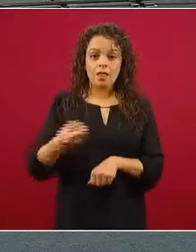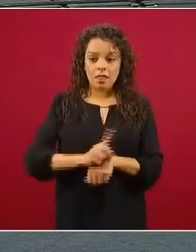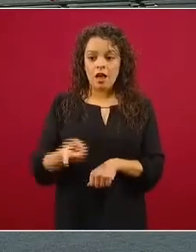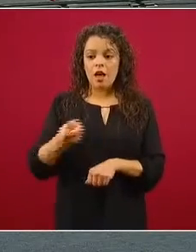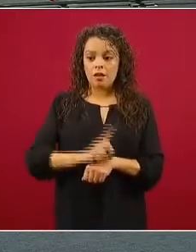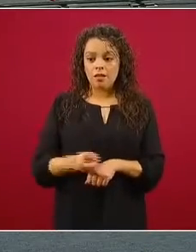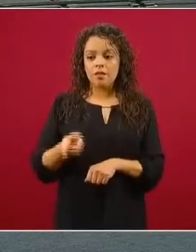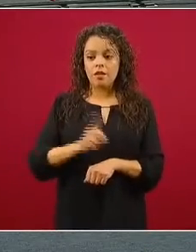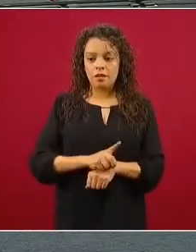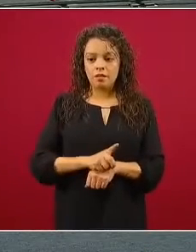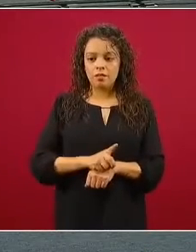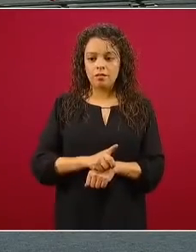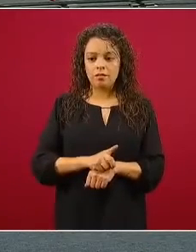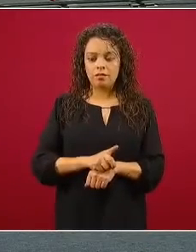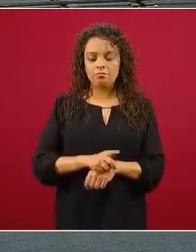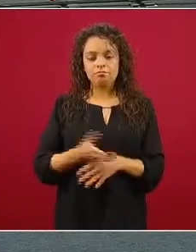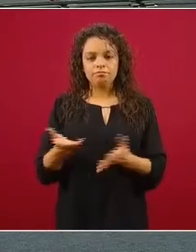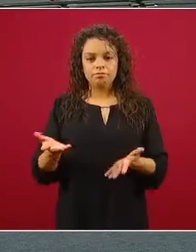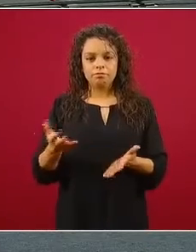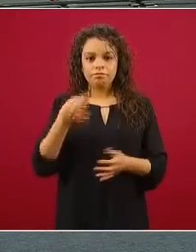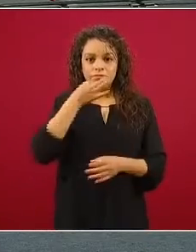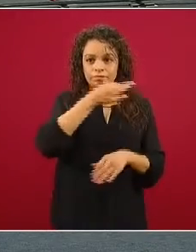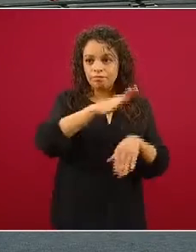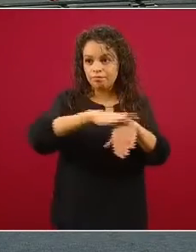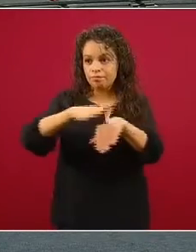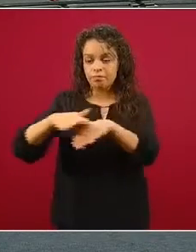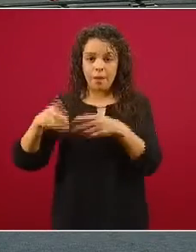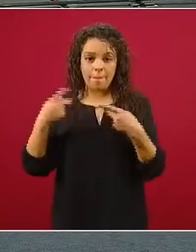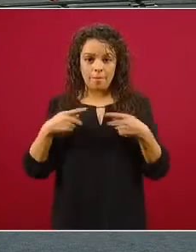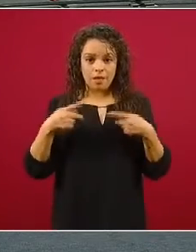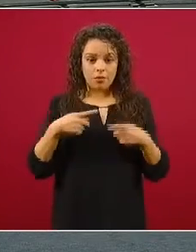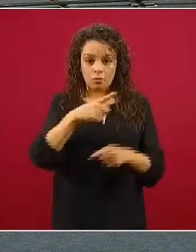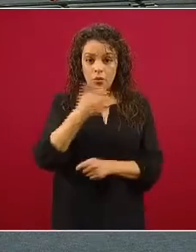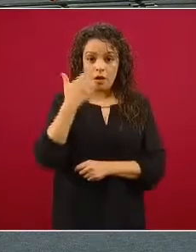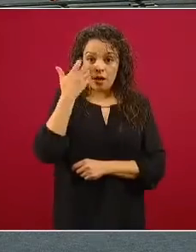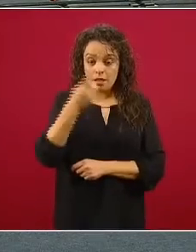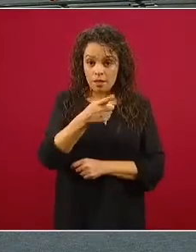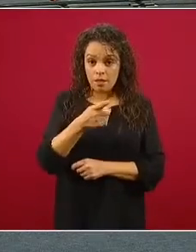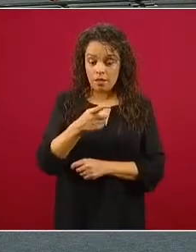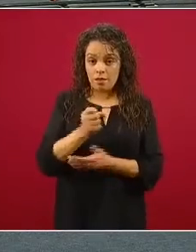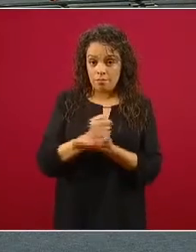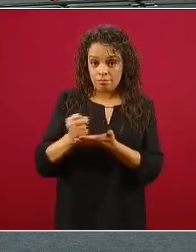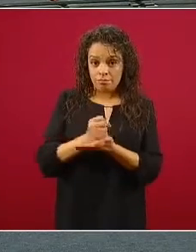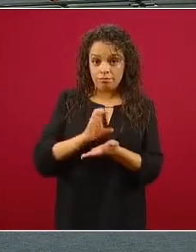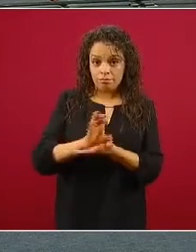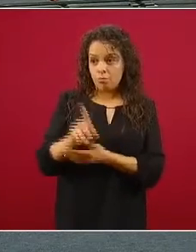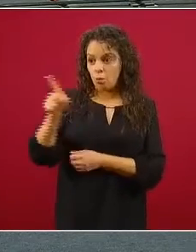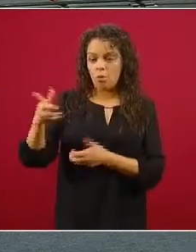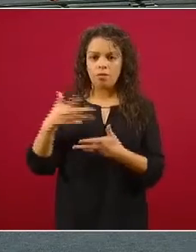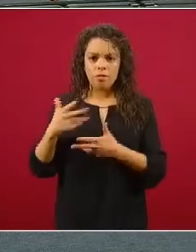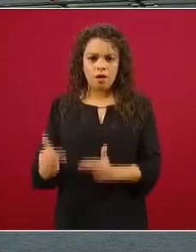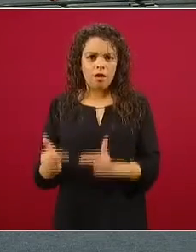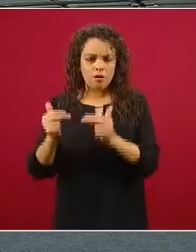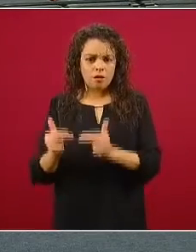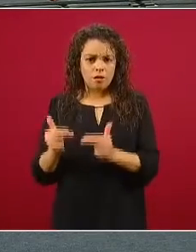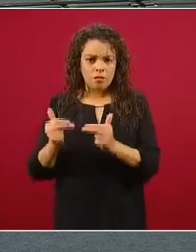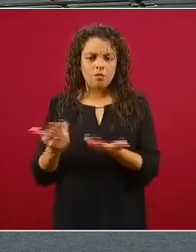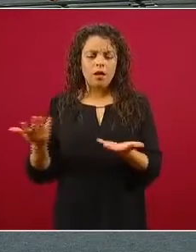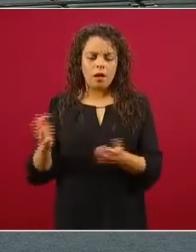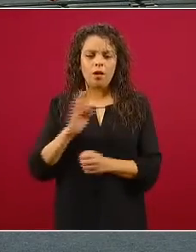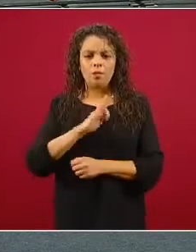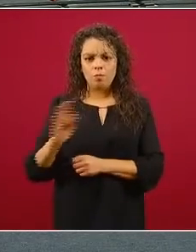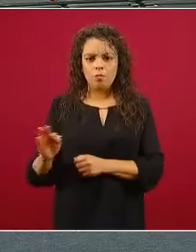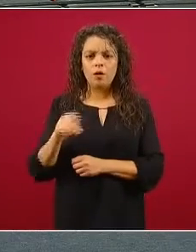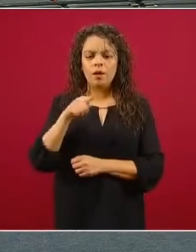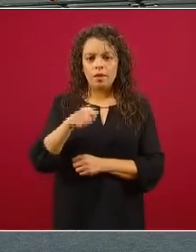que tengan un pequeño negocio, pero que tienen esta gran actitud solidaria, a que ingresen y